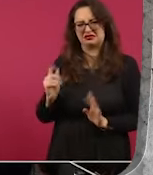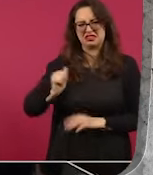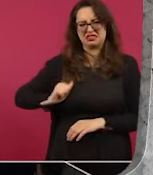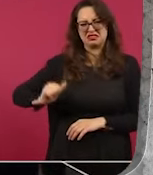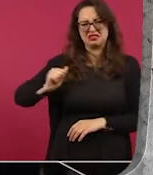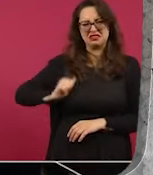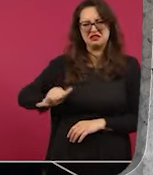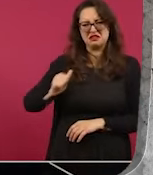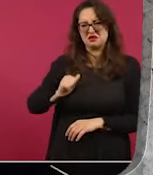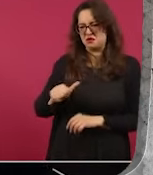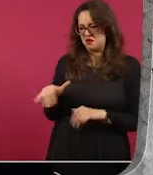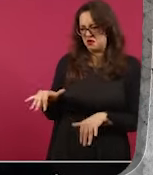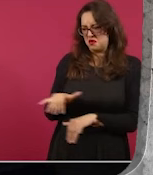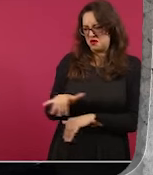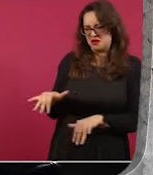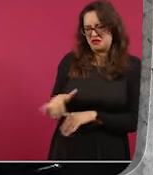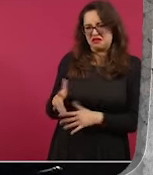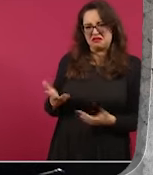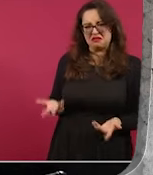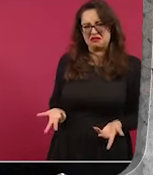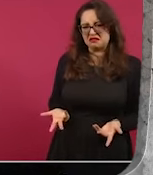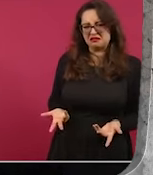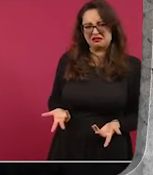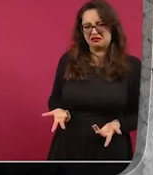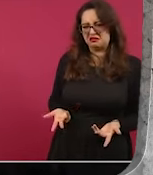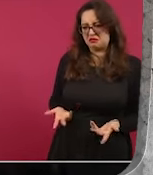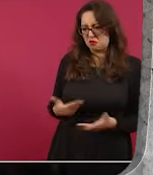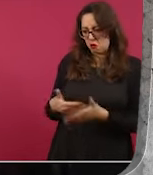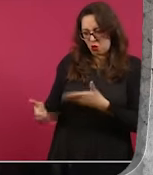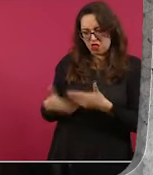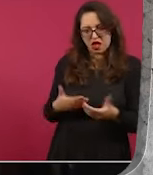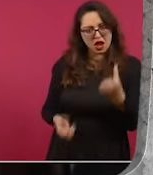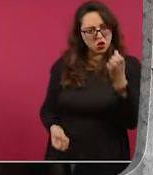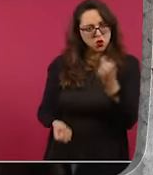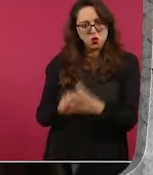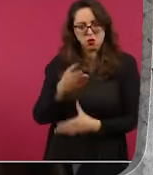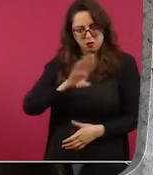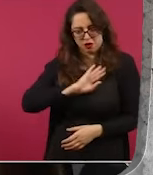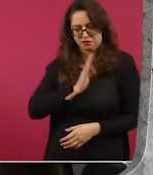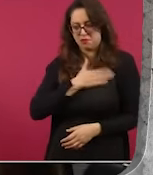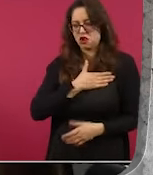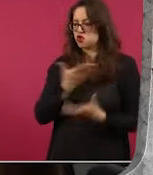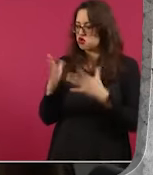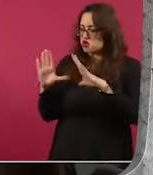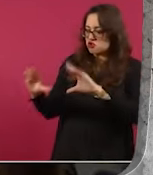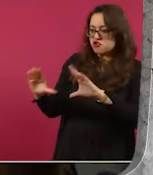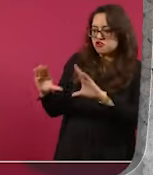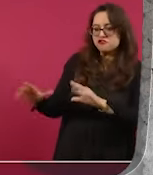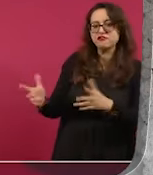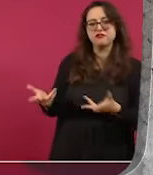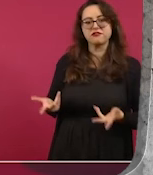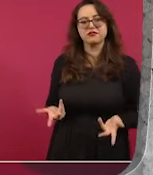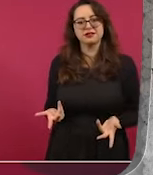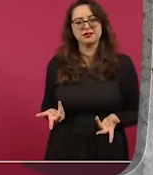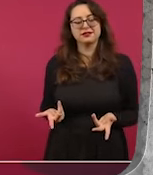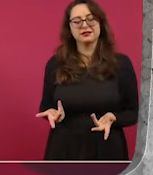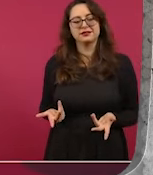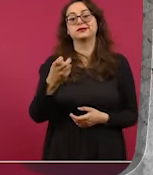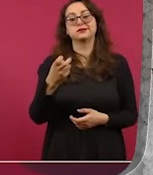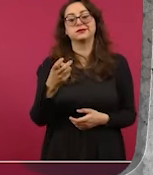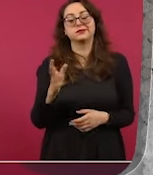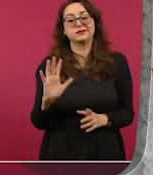de que no se estaba civilizado. Yo les he dicho de cómo